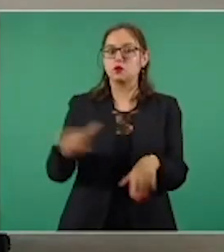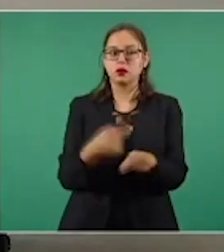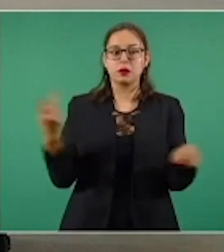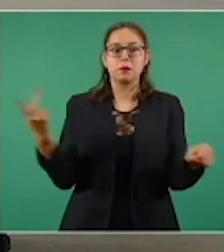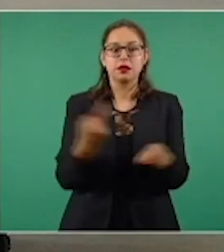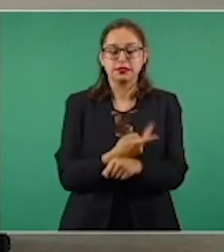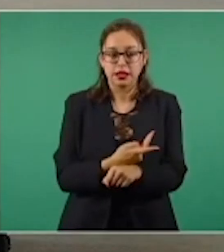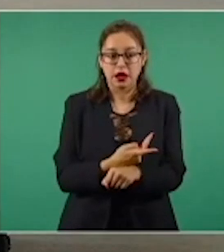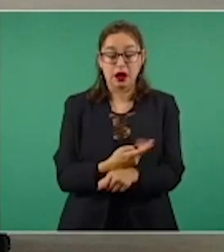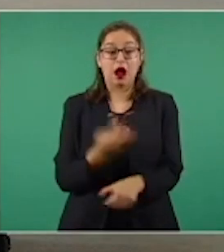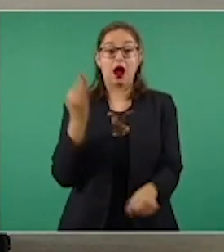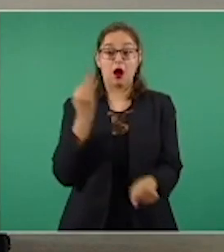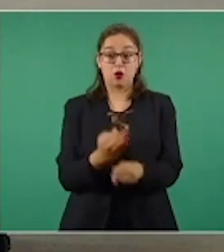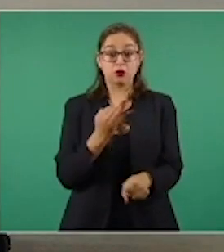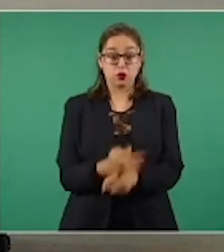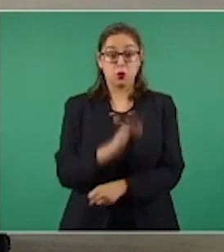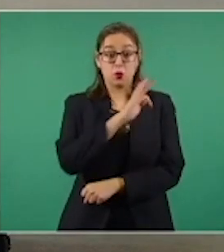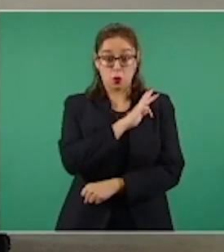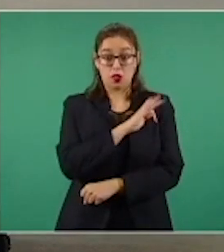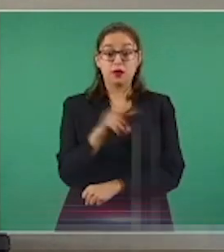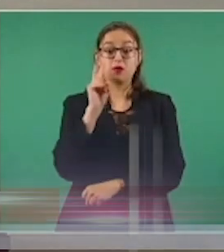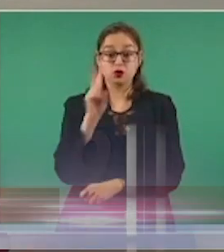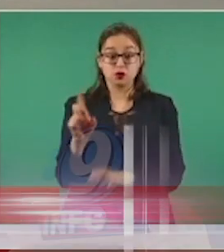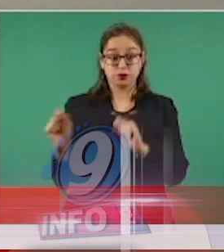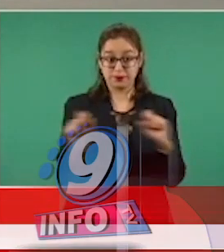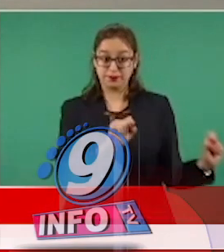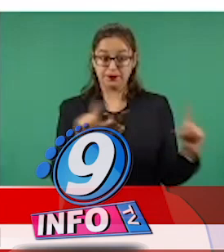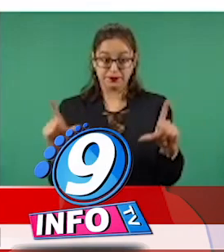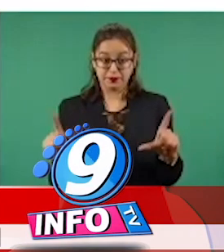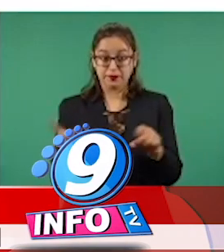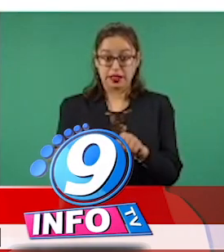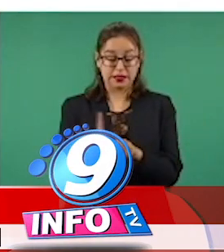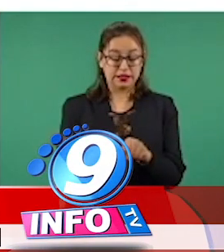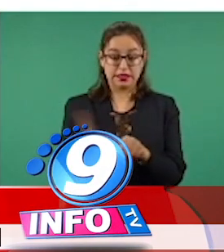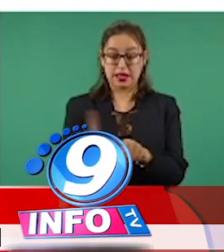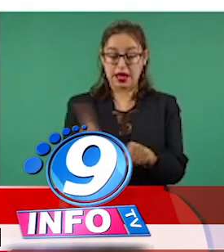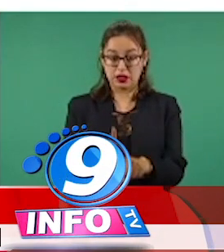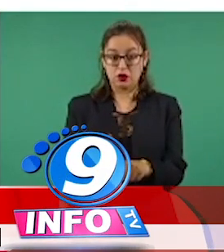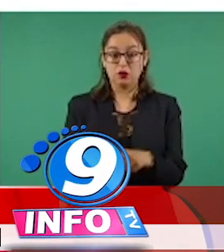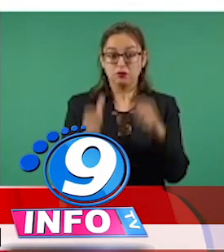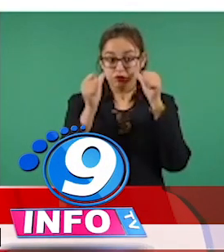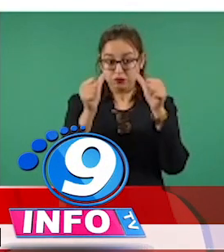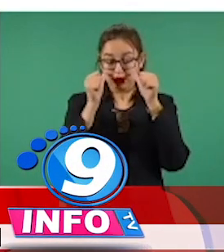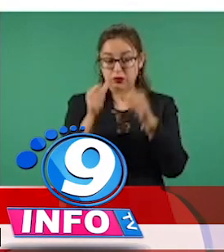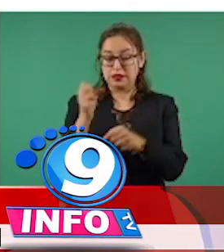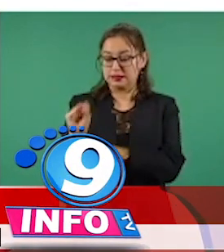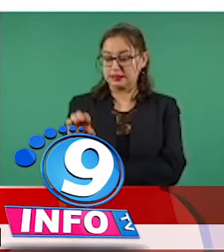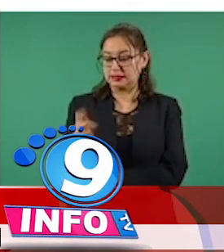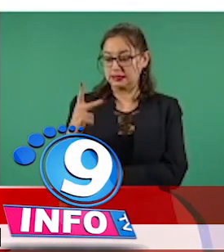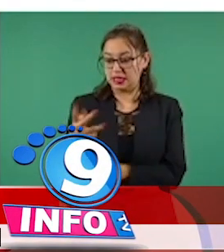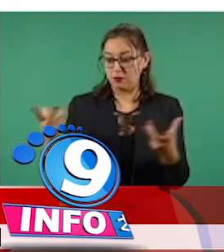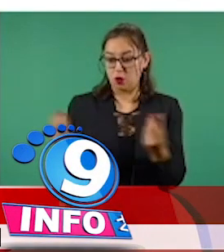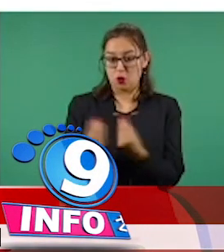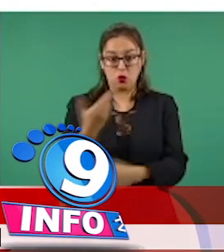el momento lo podemos ver en el monitoreo que hacemos diariamente en coordinación con la Secretaría de Educación Pública, con